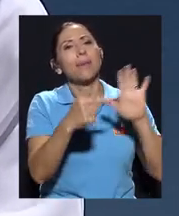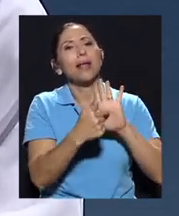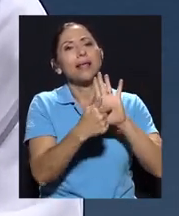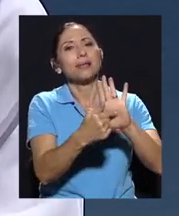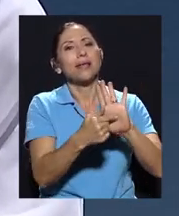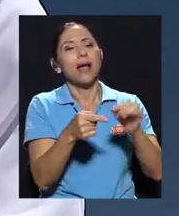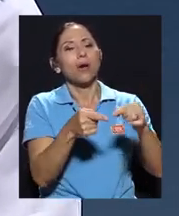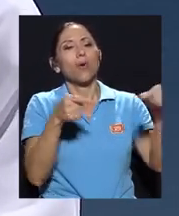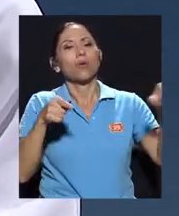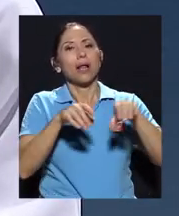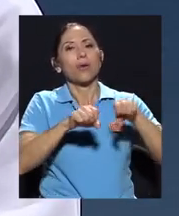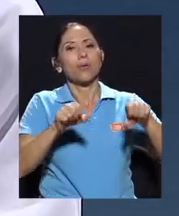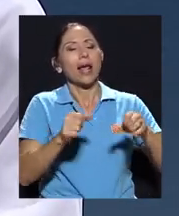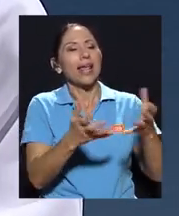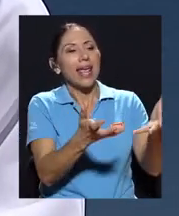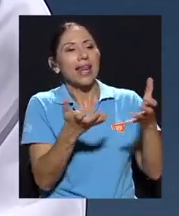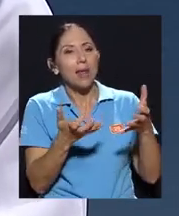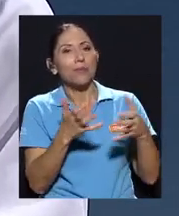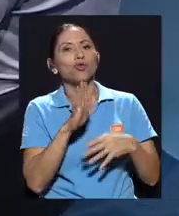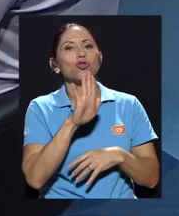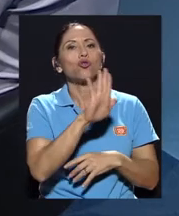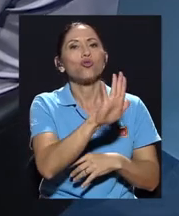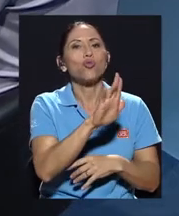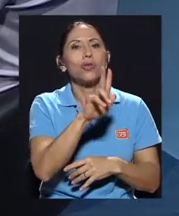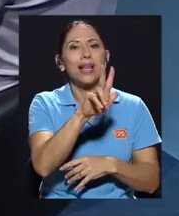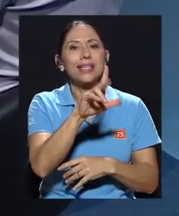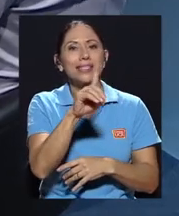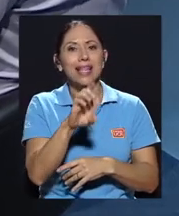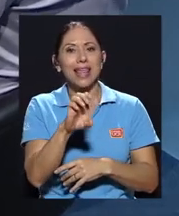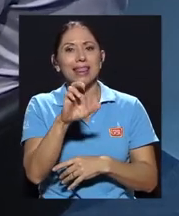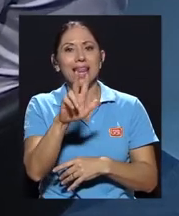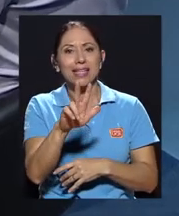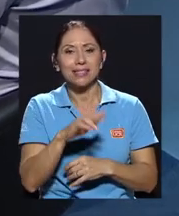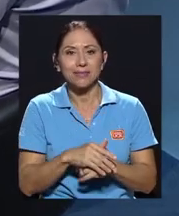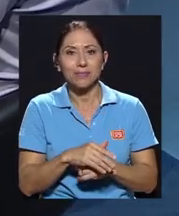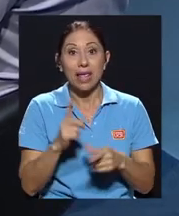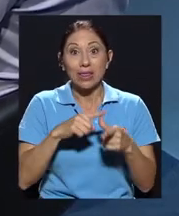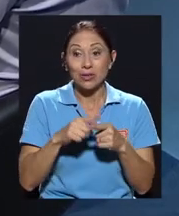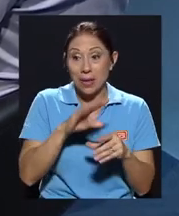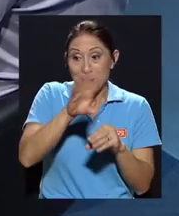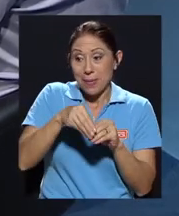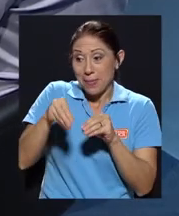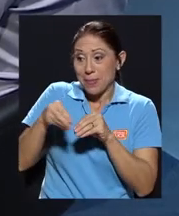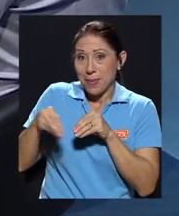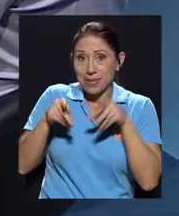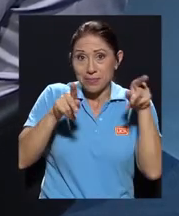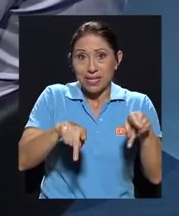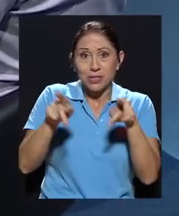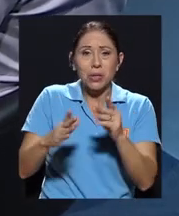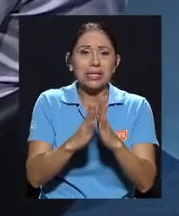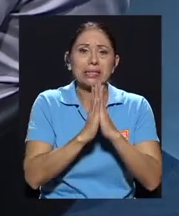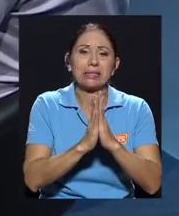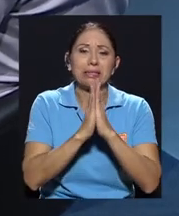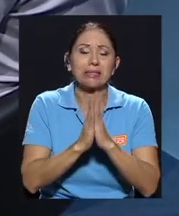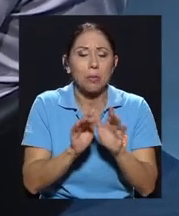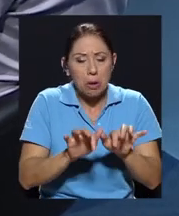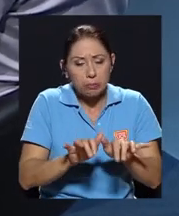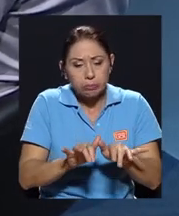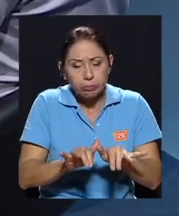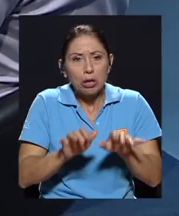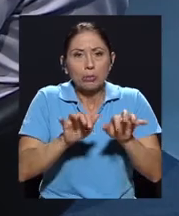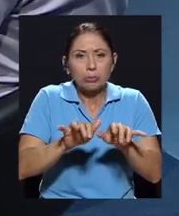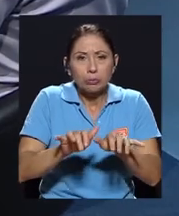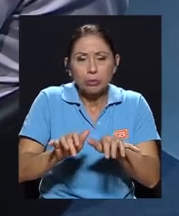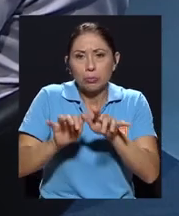Queremos tu 3D3. Entonces, entre más personas soliciten el 3D3, entre más personas comiencen